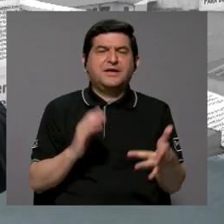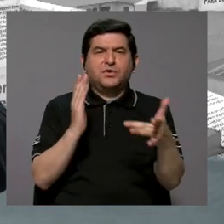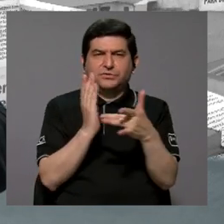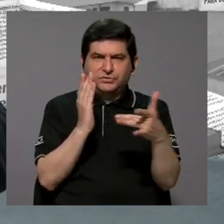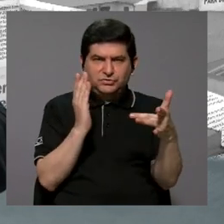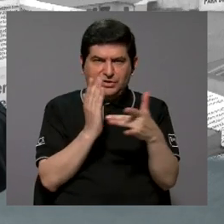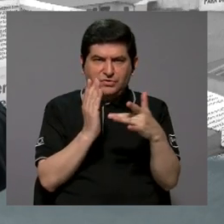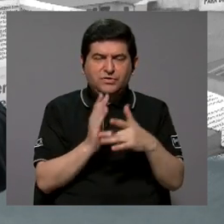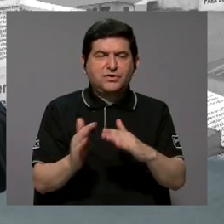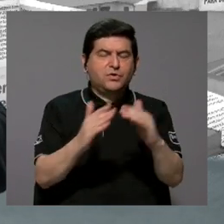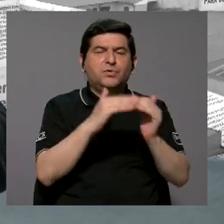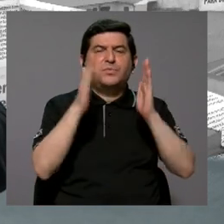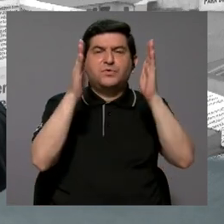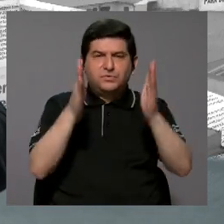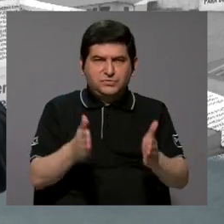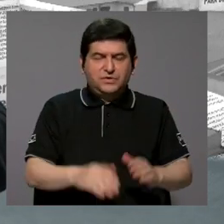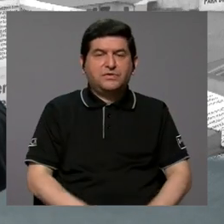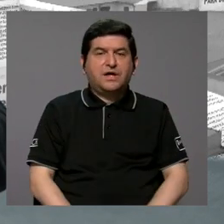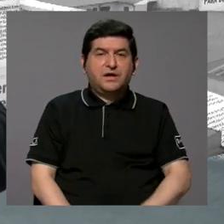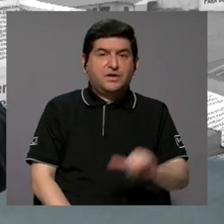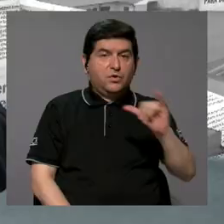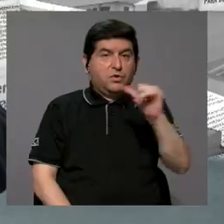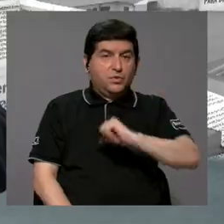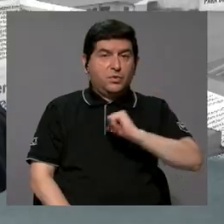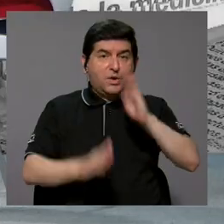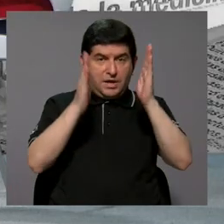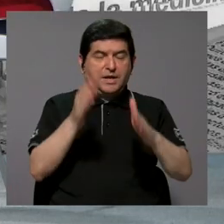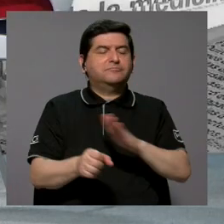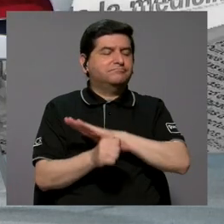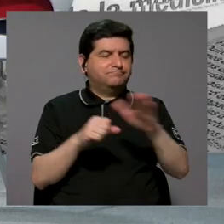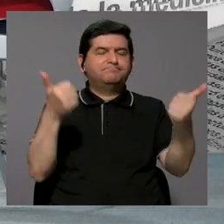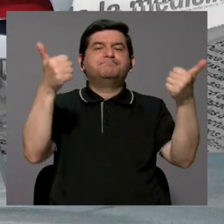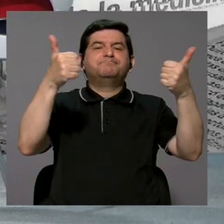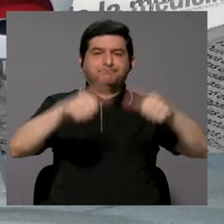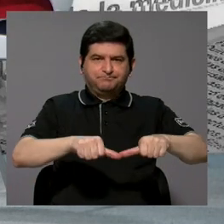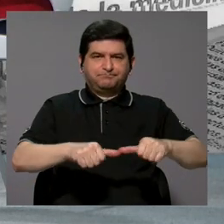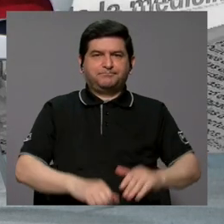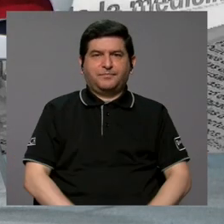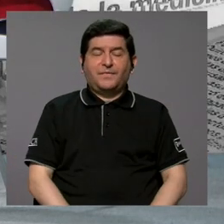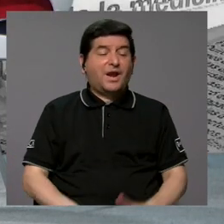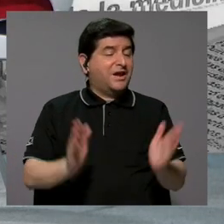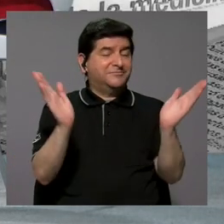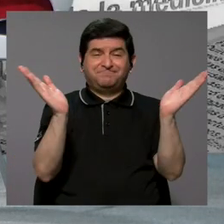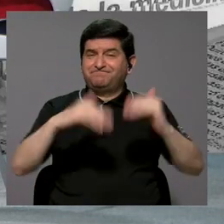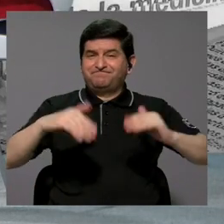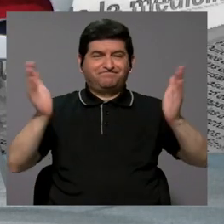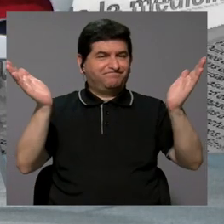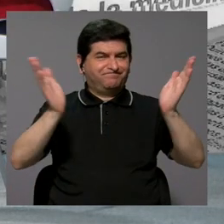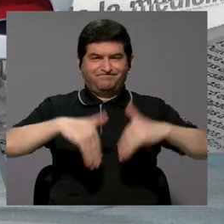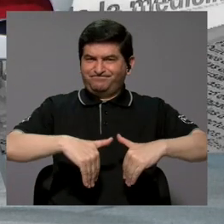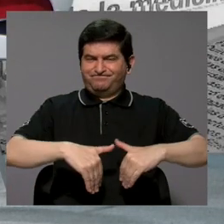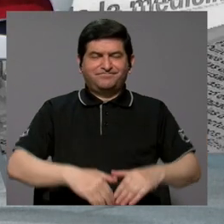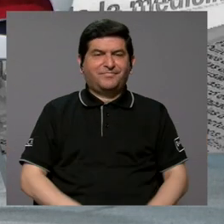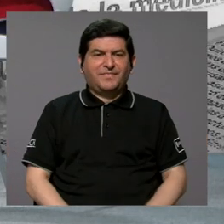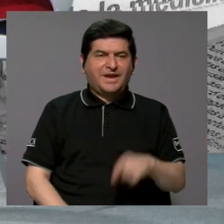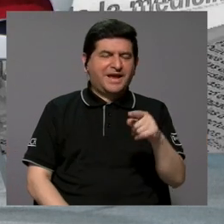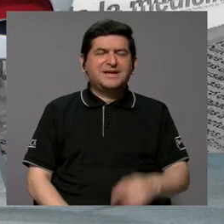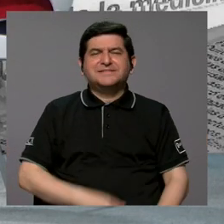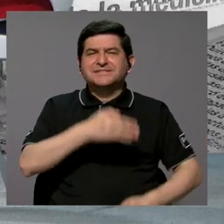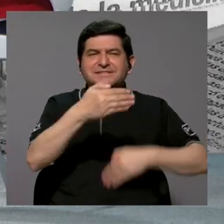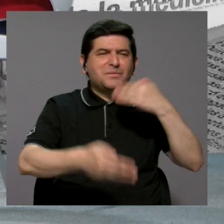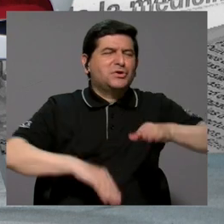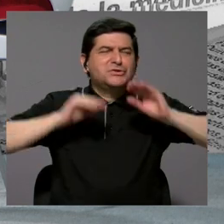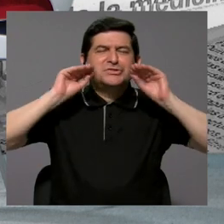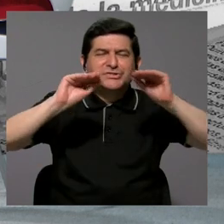tecnología en los ciudadanos y también en las autoridades. Totalmente de acuerdo. No existe esa evangelización